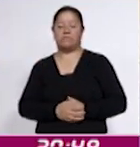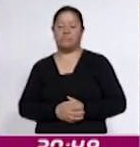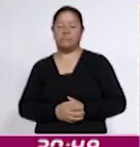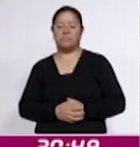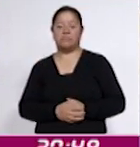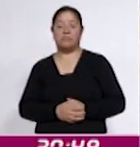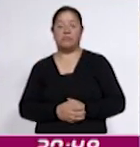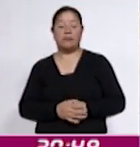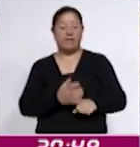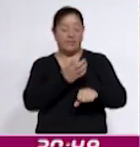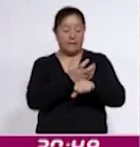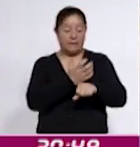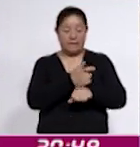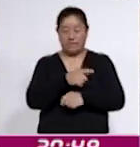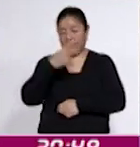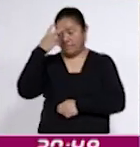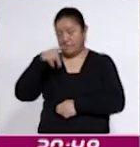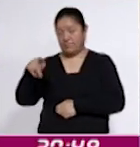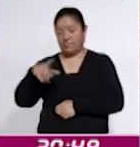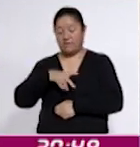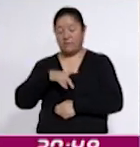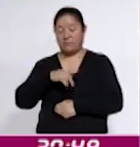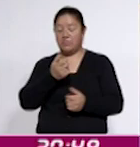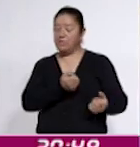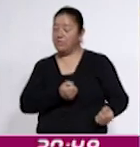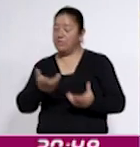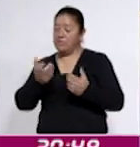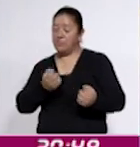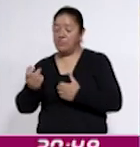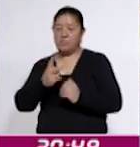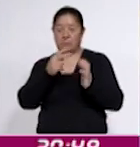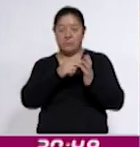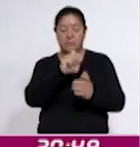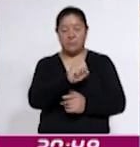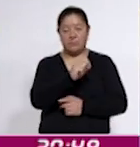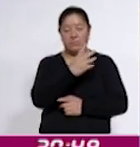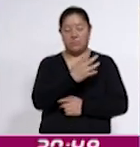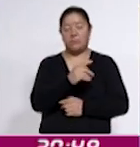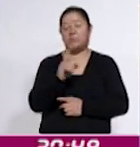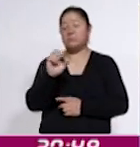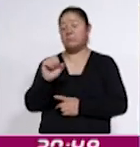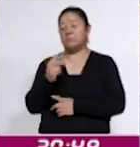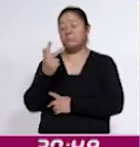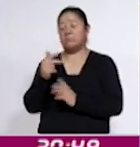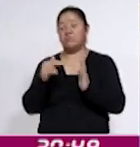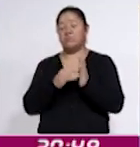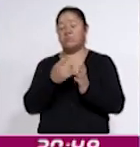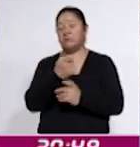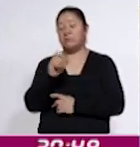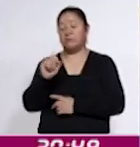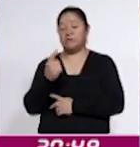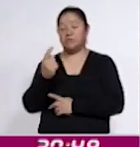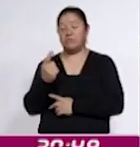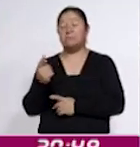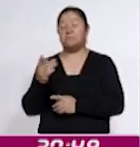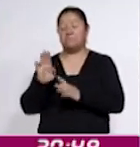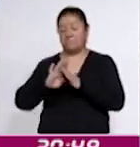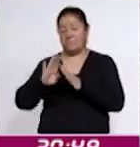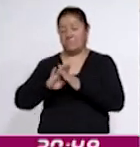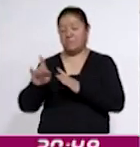Estados Unidos y México han deportado en lo que va de 2024 a 68.121 migrantes a Guatemala,